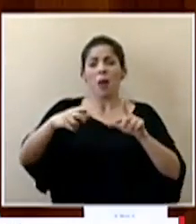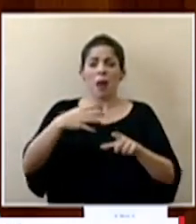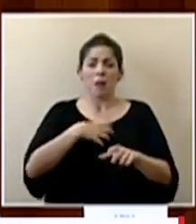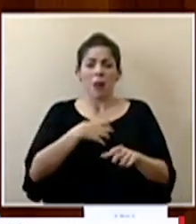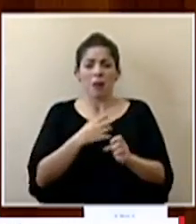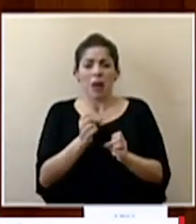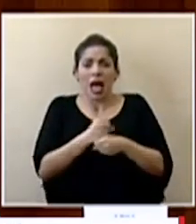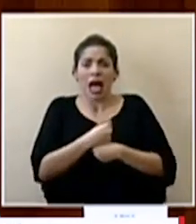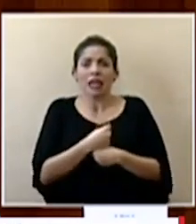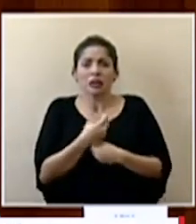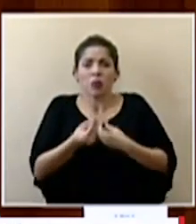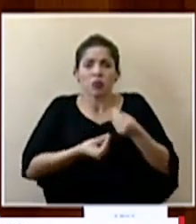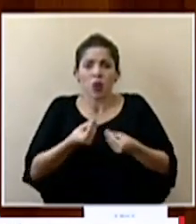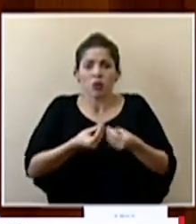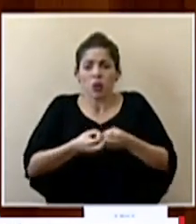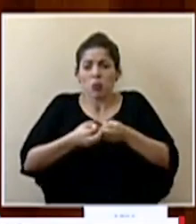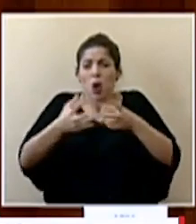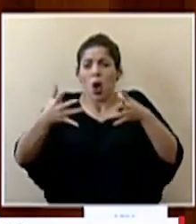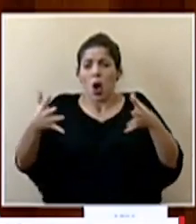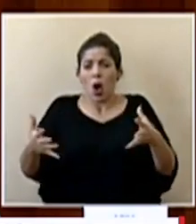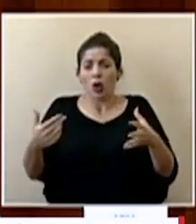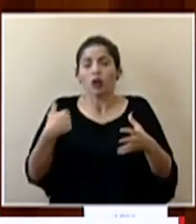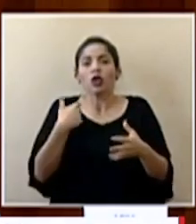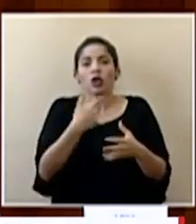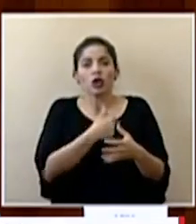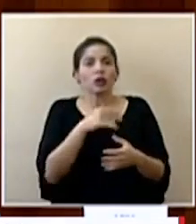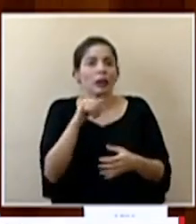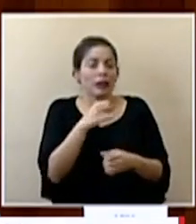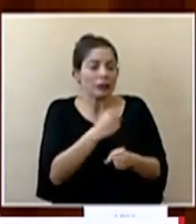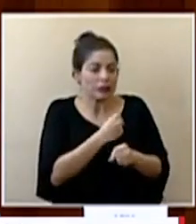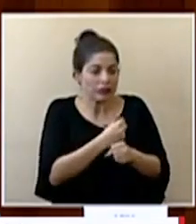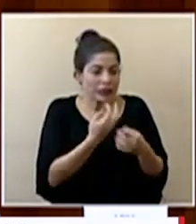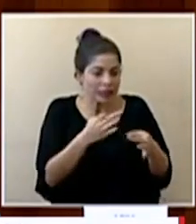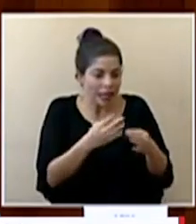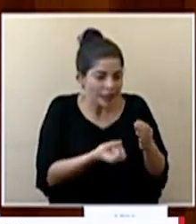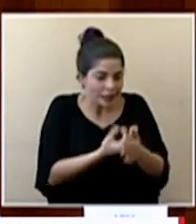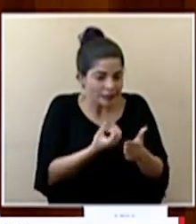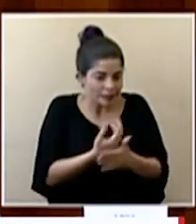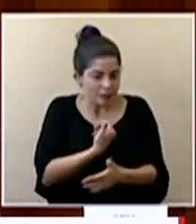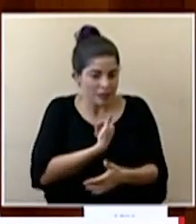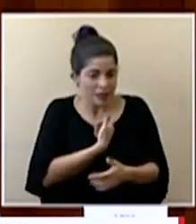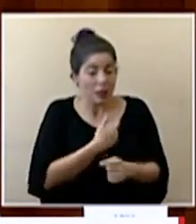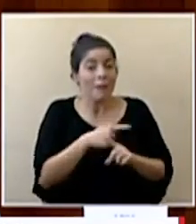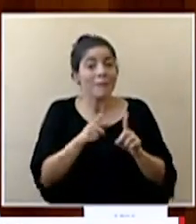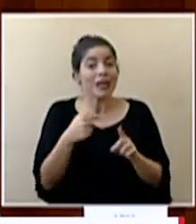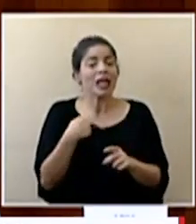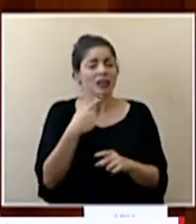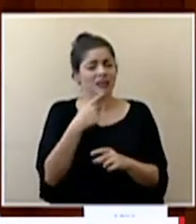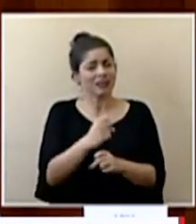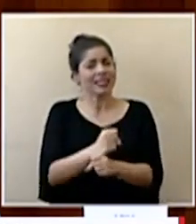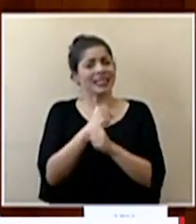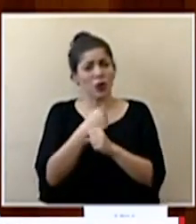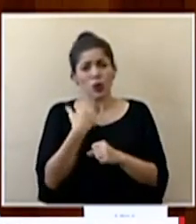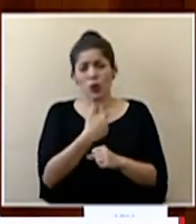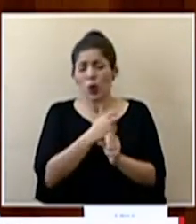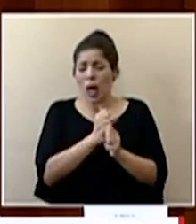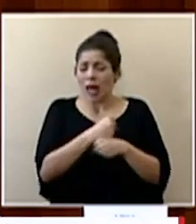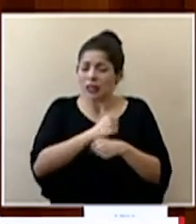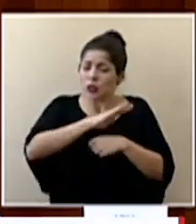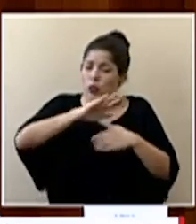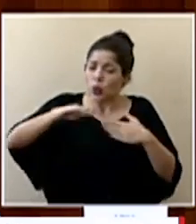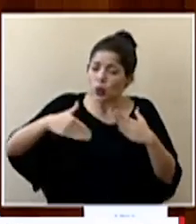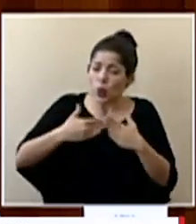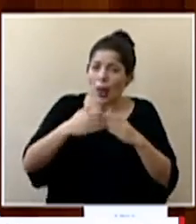generar sus propias pruebas nosotros hemos estado moviéndonos también para tener esa capacidad pero les aseguro que estamos haciendo todo lo posible